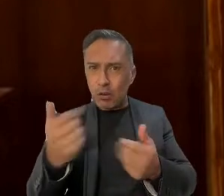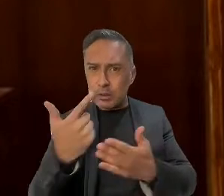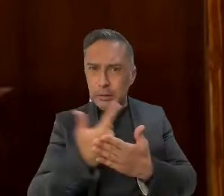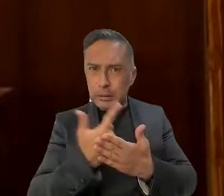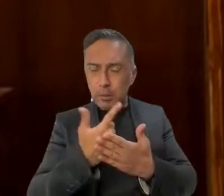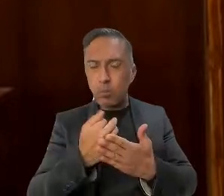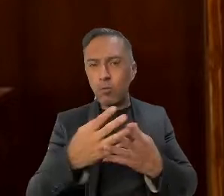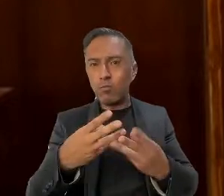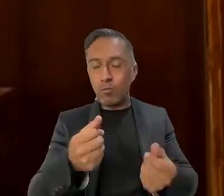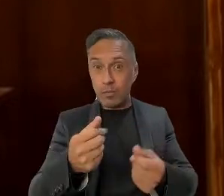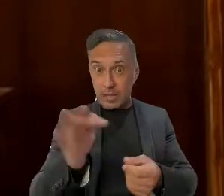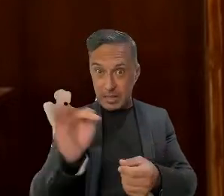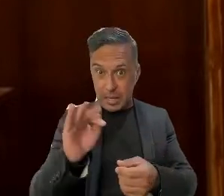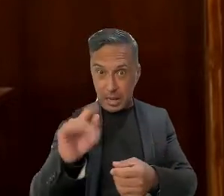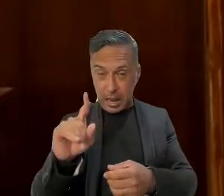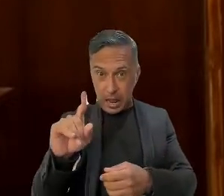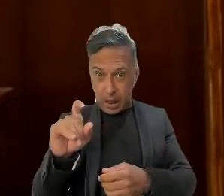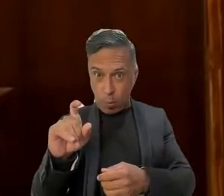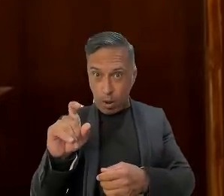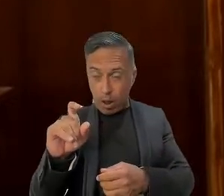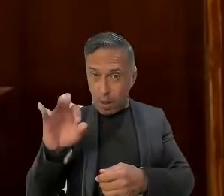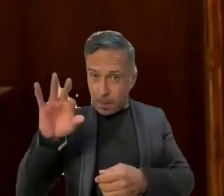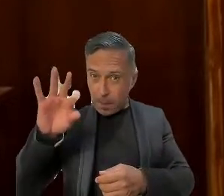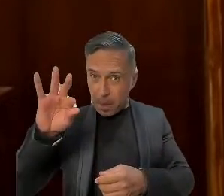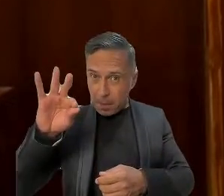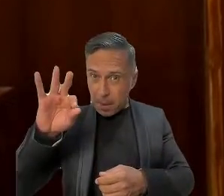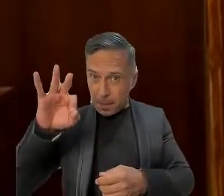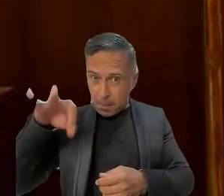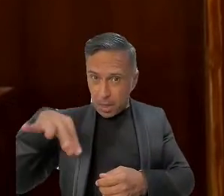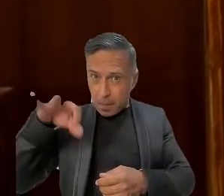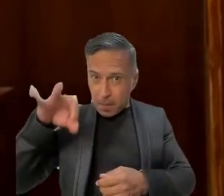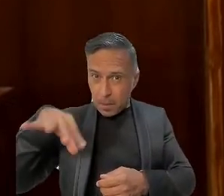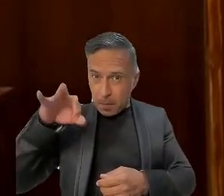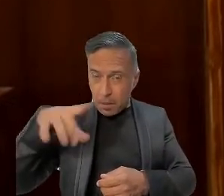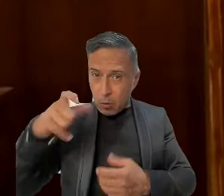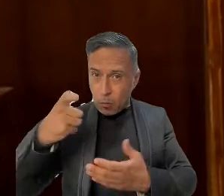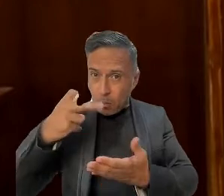valga lo que cuesta empezaremos a cuidarla?